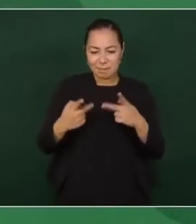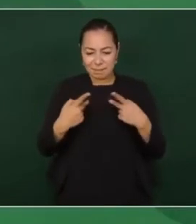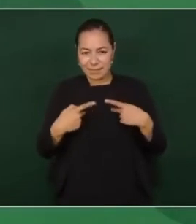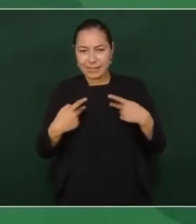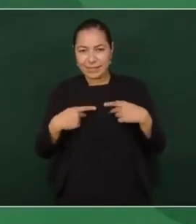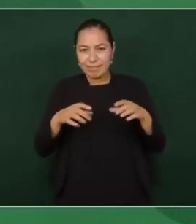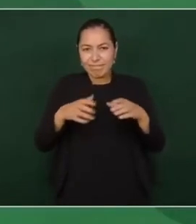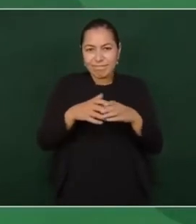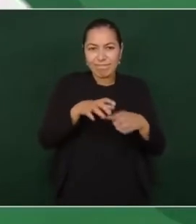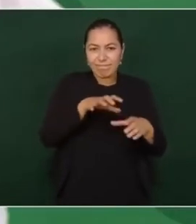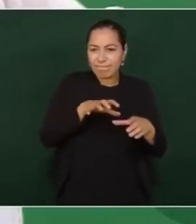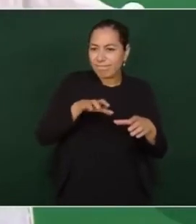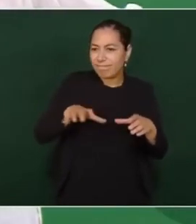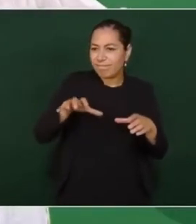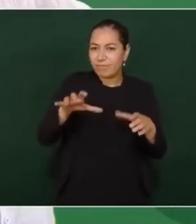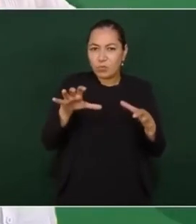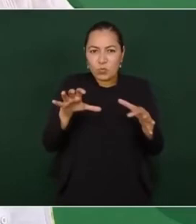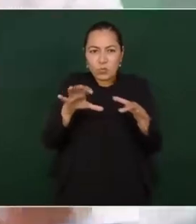considerarlos considerarlos